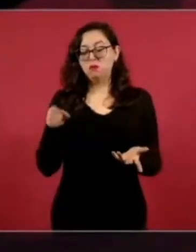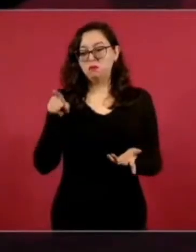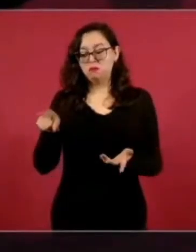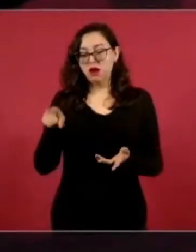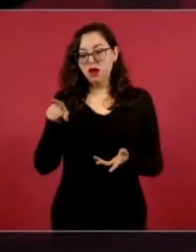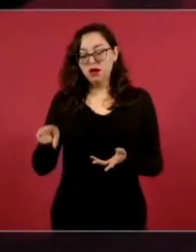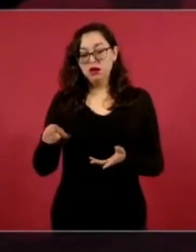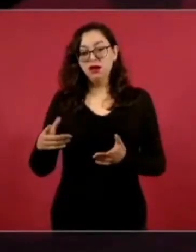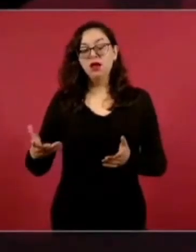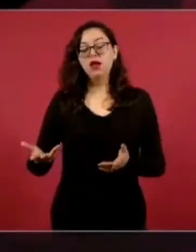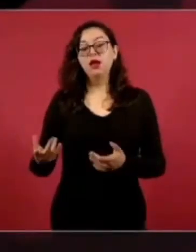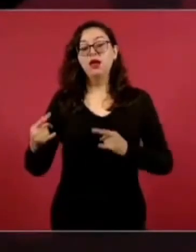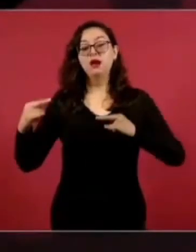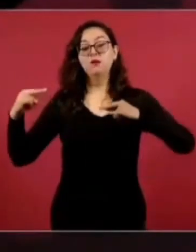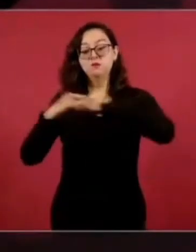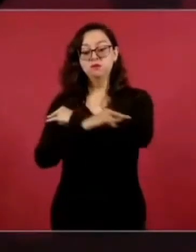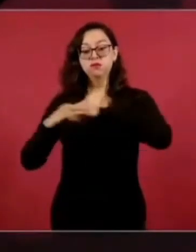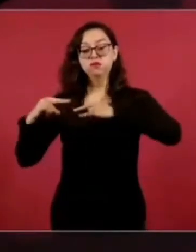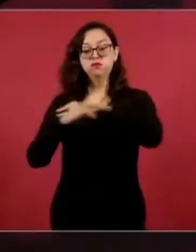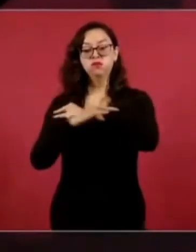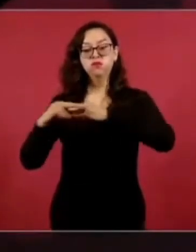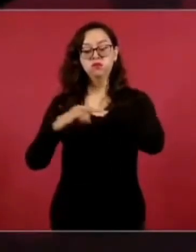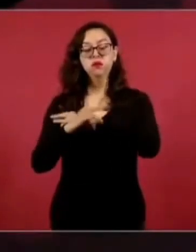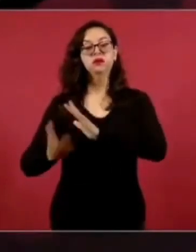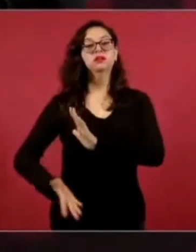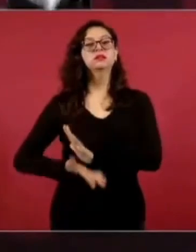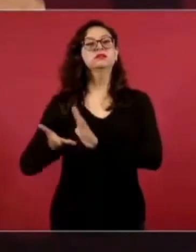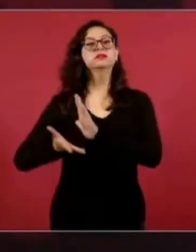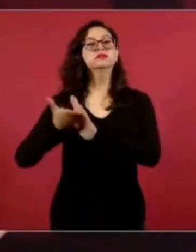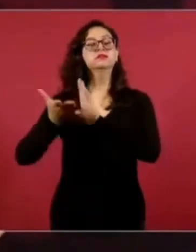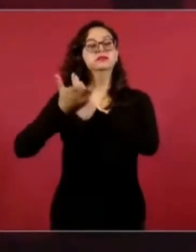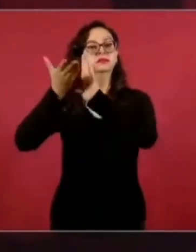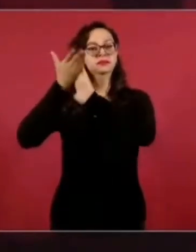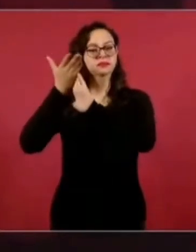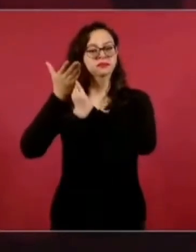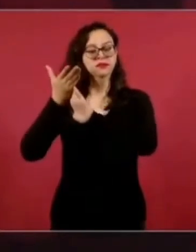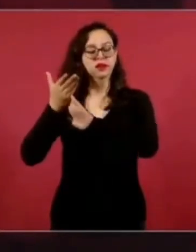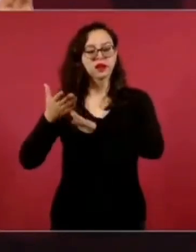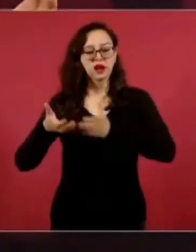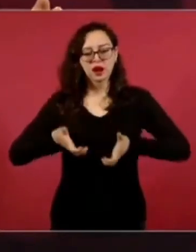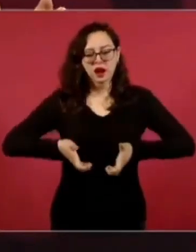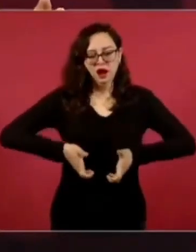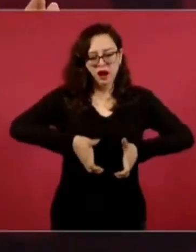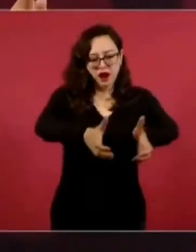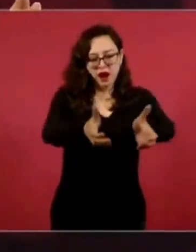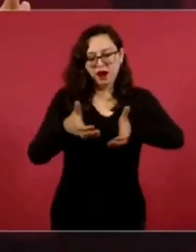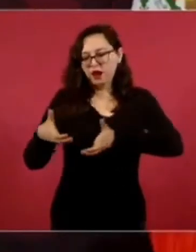la autopista de Mérida a Cancún. Entonces,